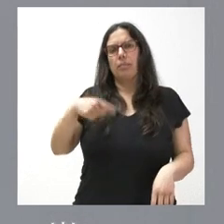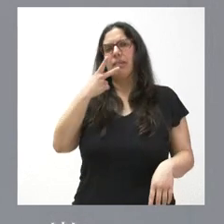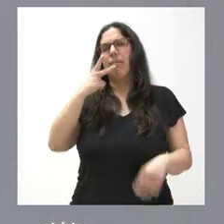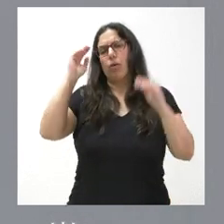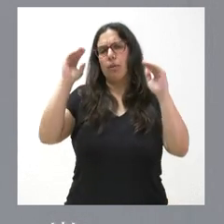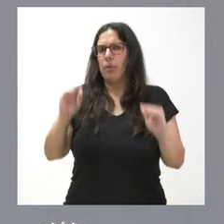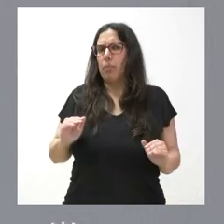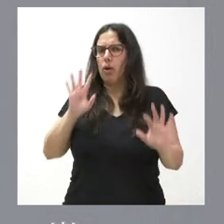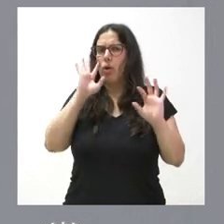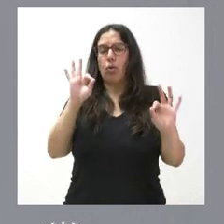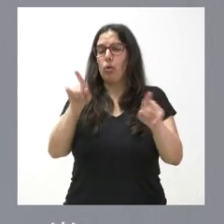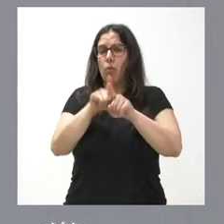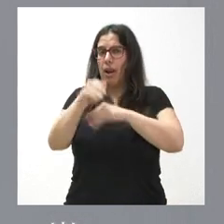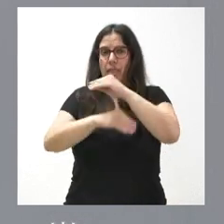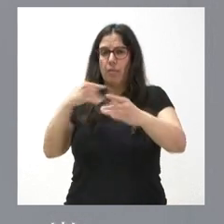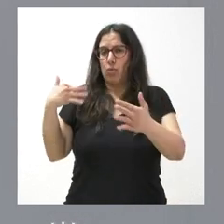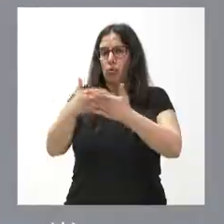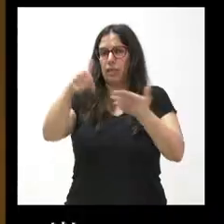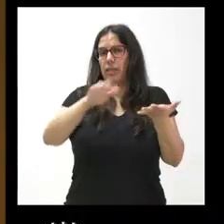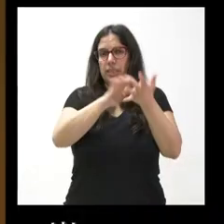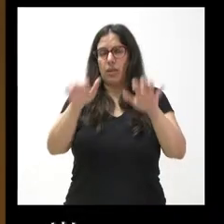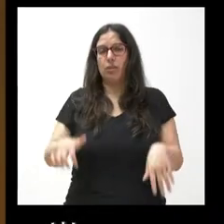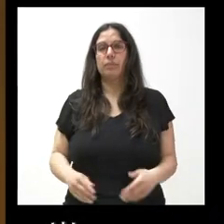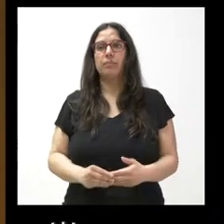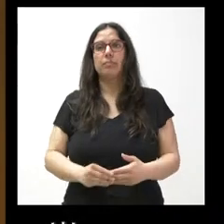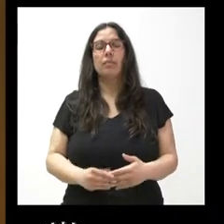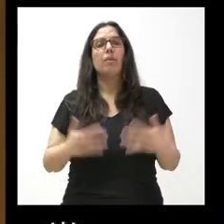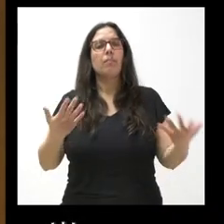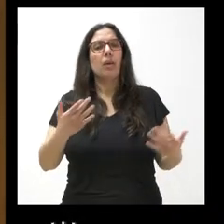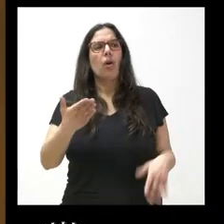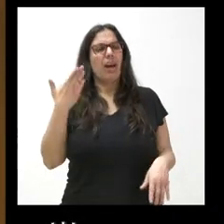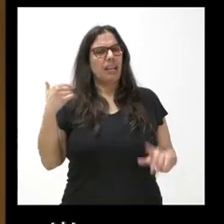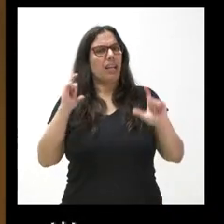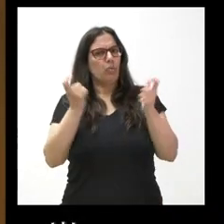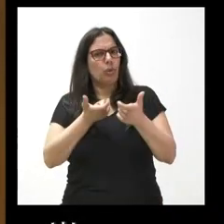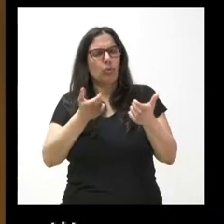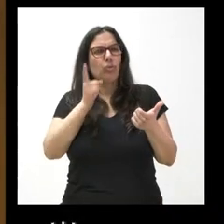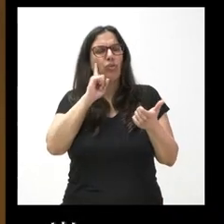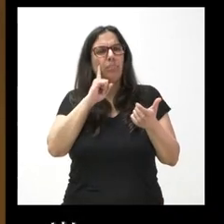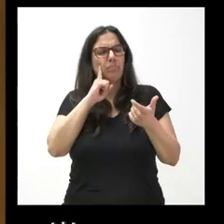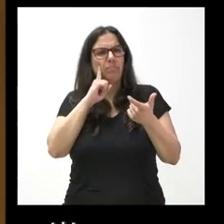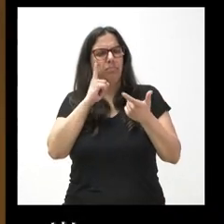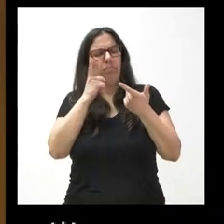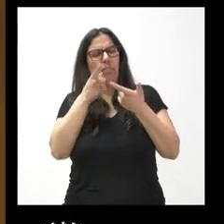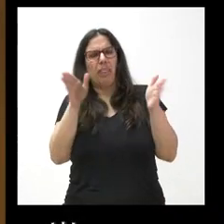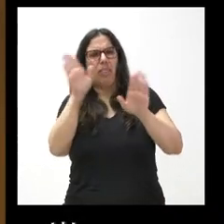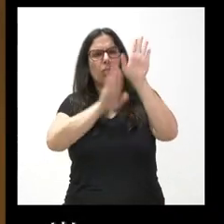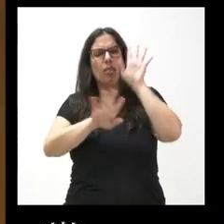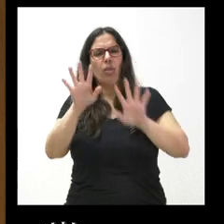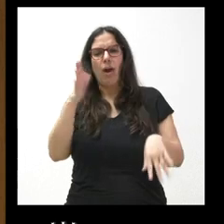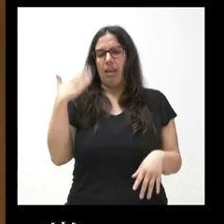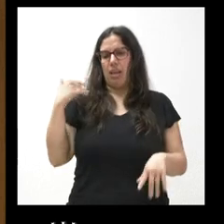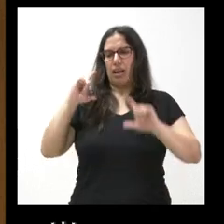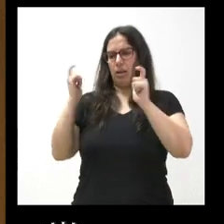tabaco, que es lo que hemos hecho siempre en Castellón. Pero han estado reunidos ayer, no sé si me he perdido algo, pero han estado reunidos ayer y el